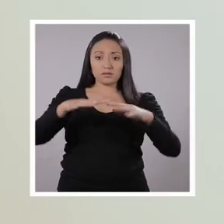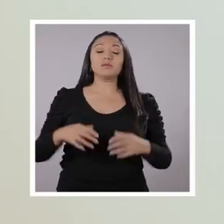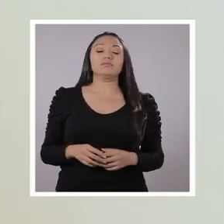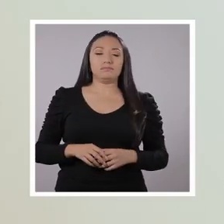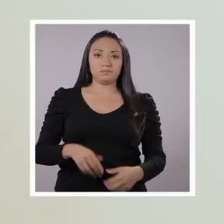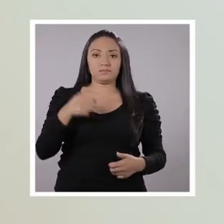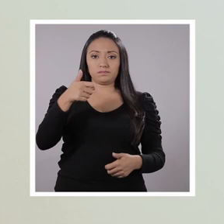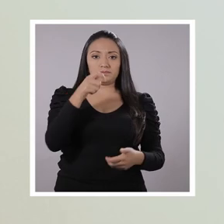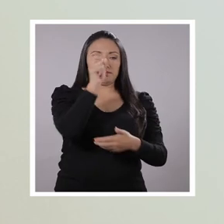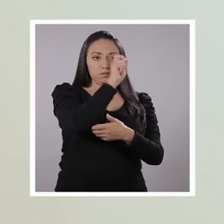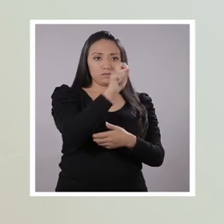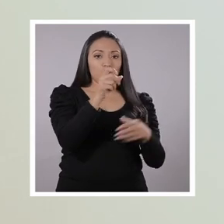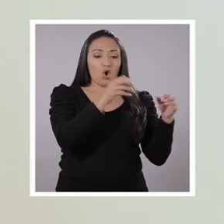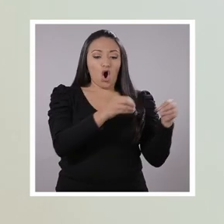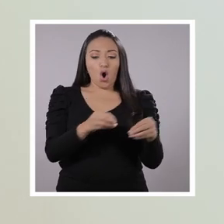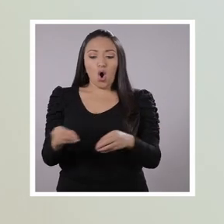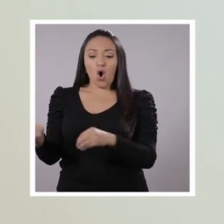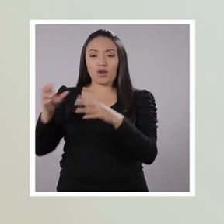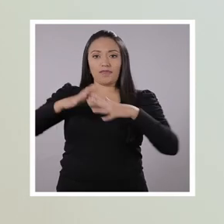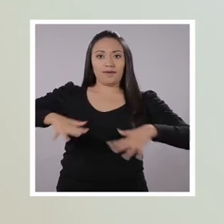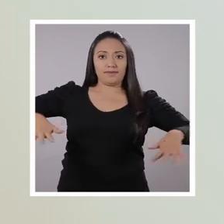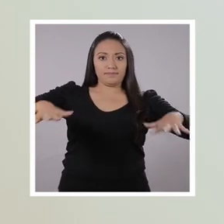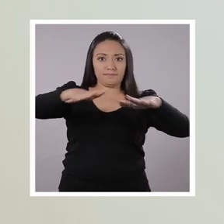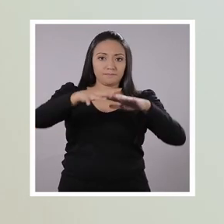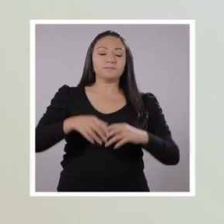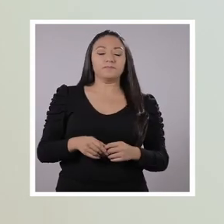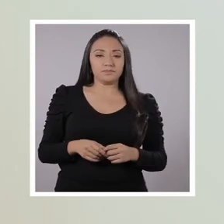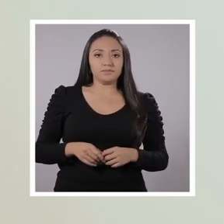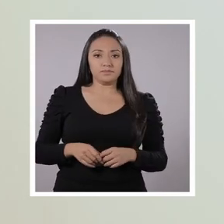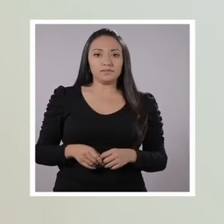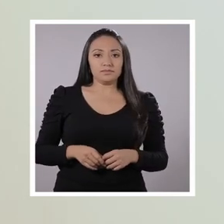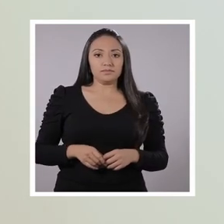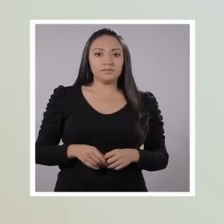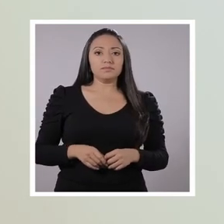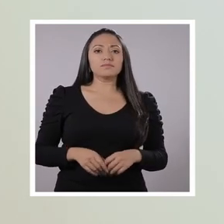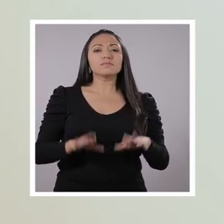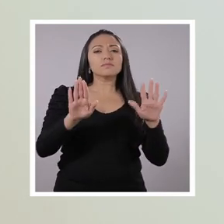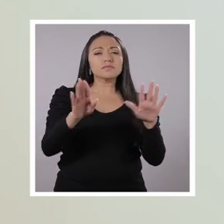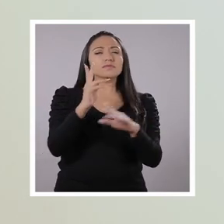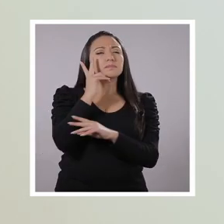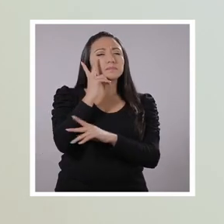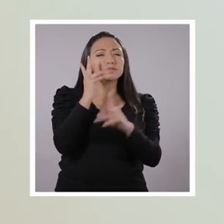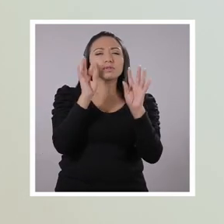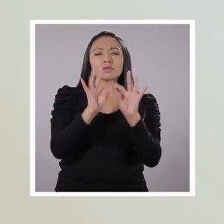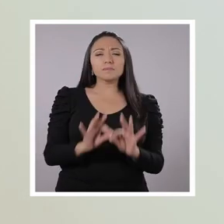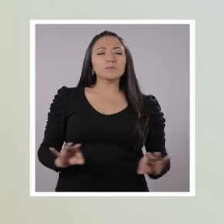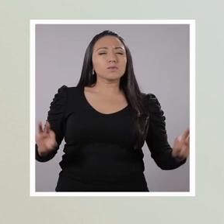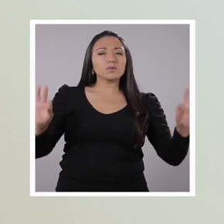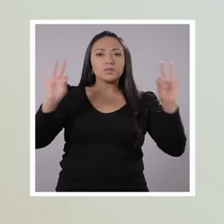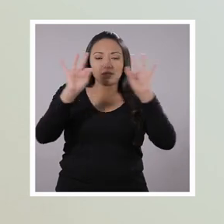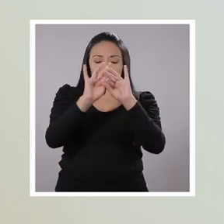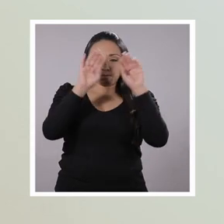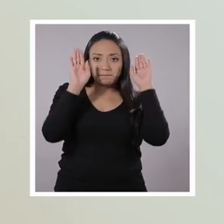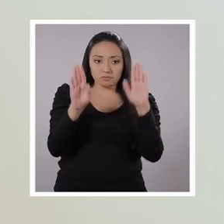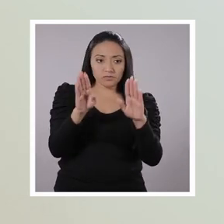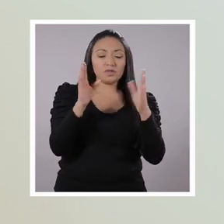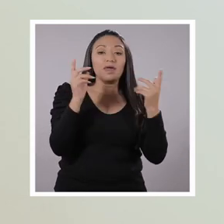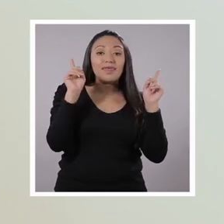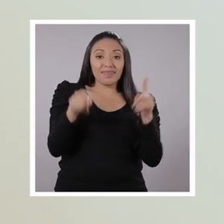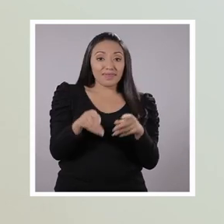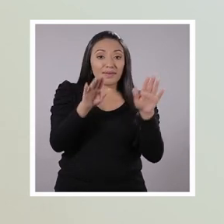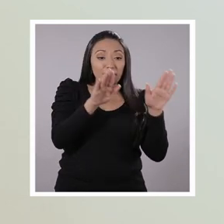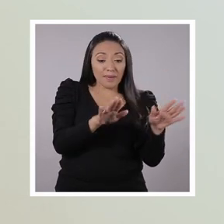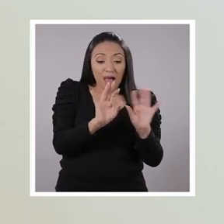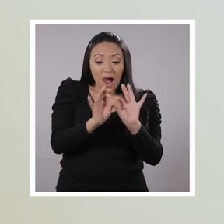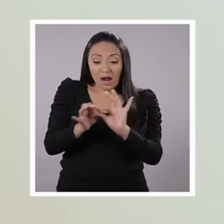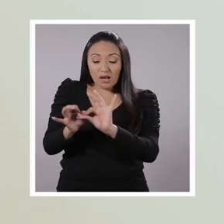espacio. Ah, es bueno mantener el orden en nuestro espacio. Va a ser un compromiso. Mantener. Me parece importante en estos tiempos que tú y yo